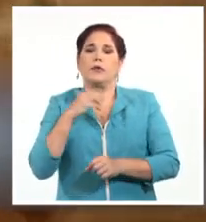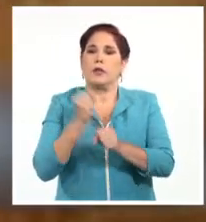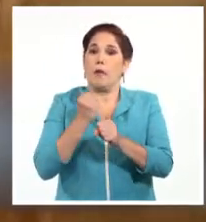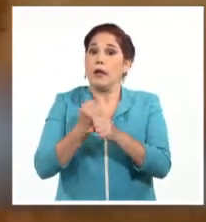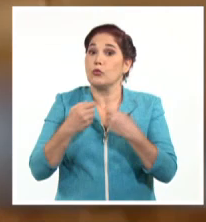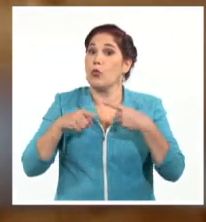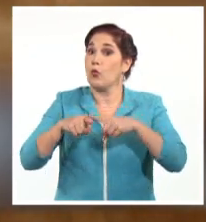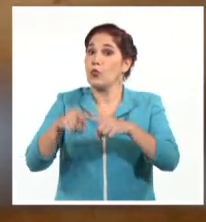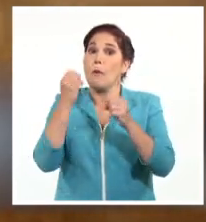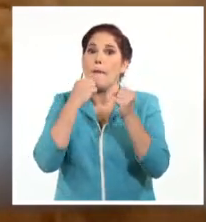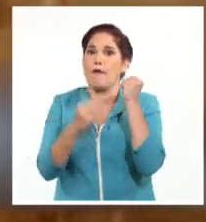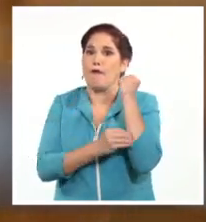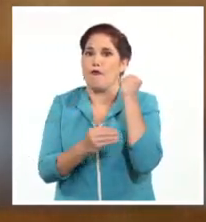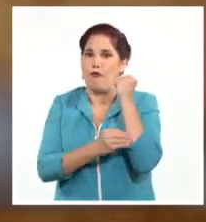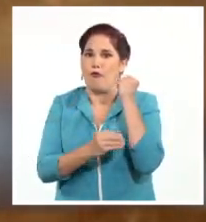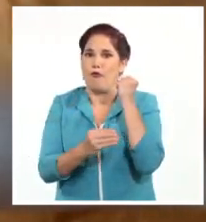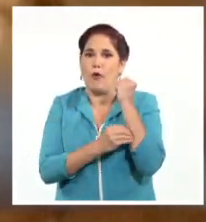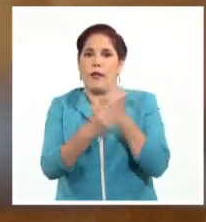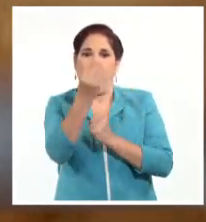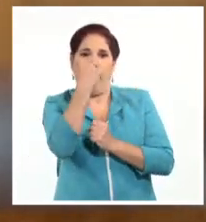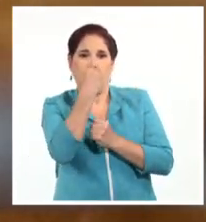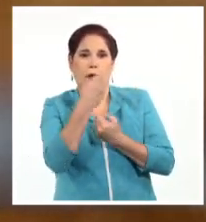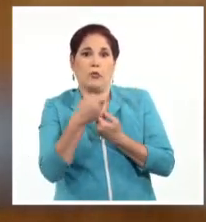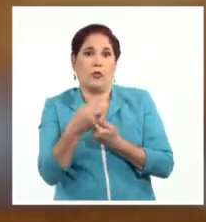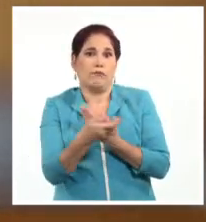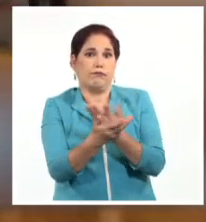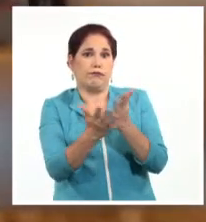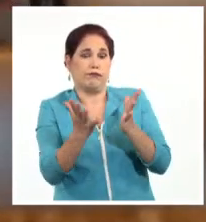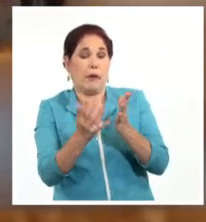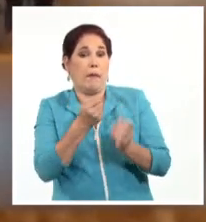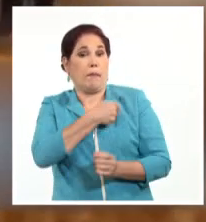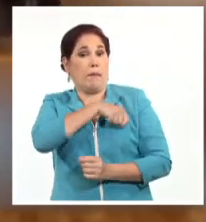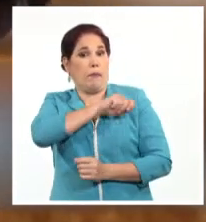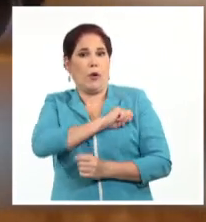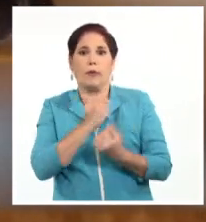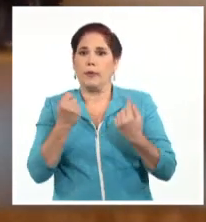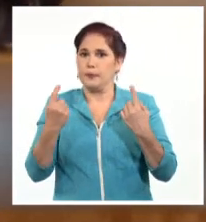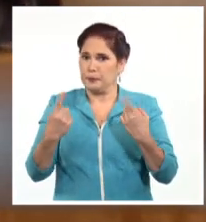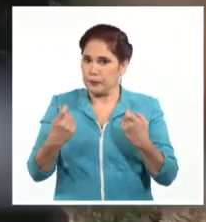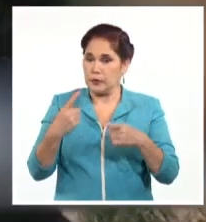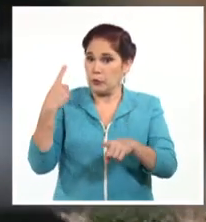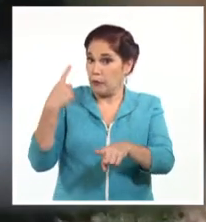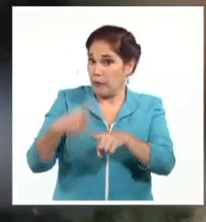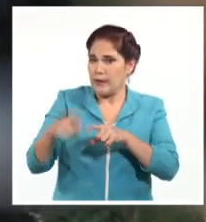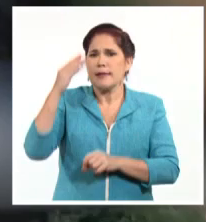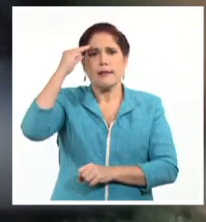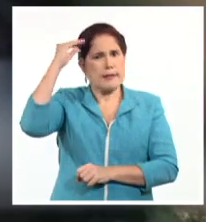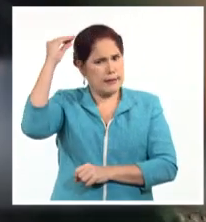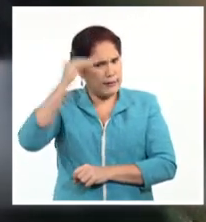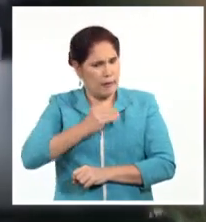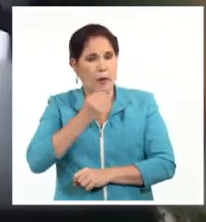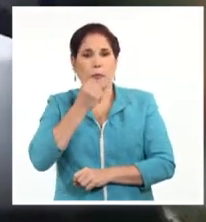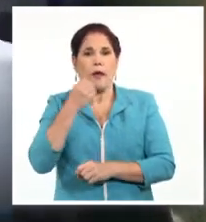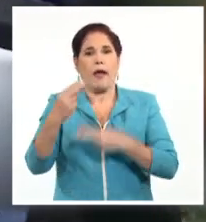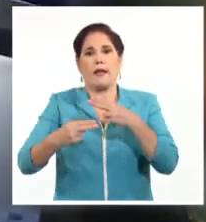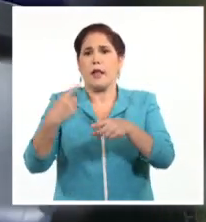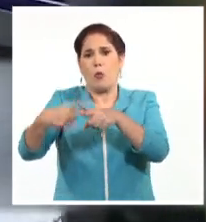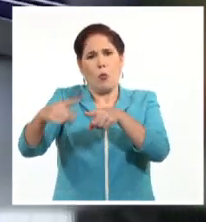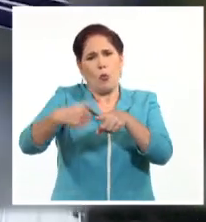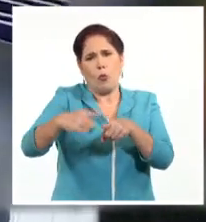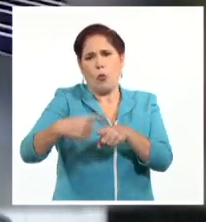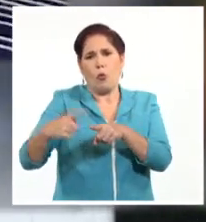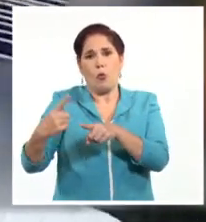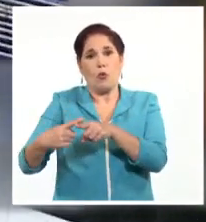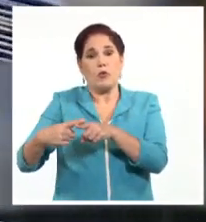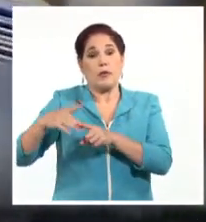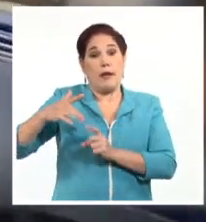juntos, grandes proveedores de alimentos a un mundo que lo reclama. Porque sabemos que podemos hacer muchas cosas